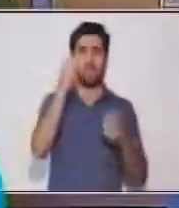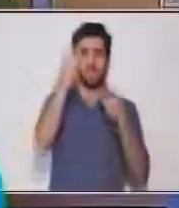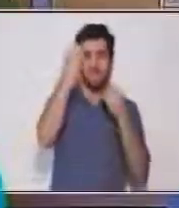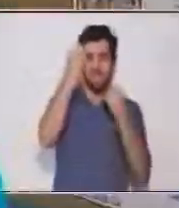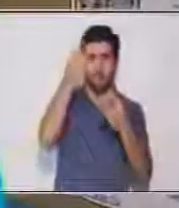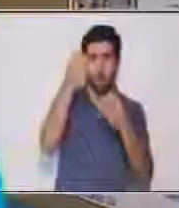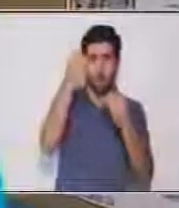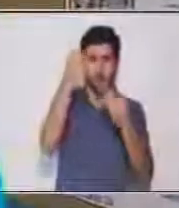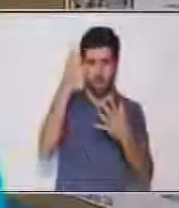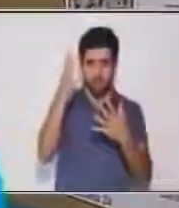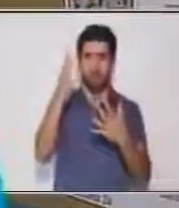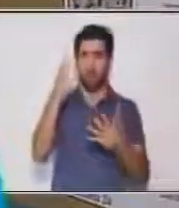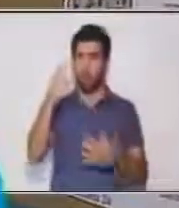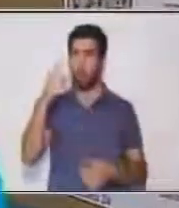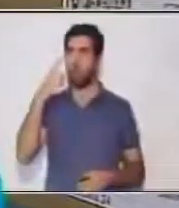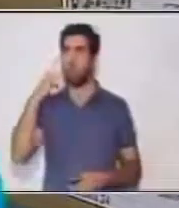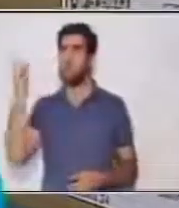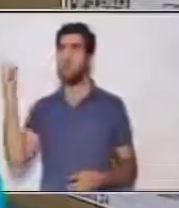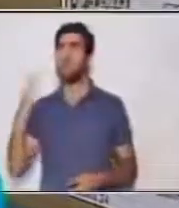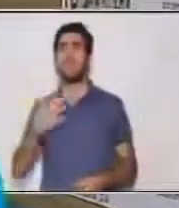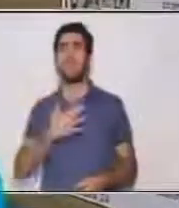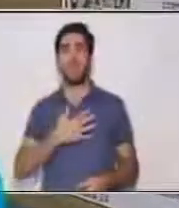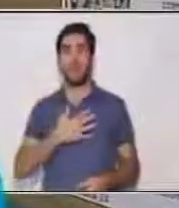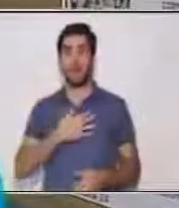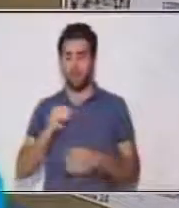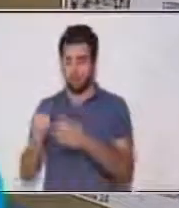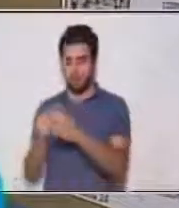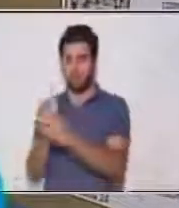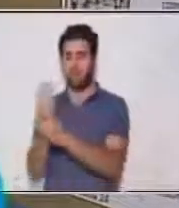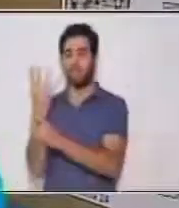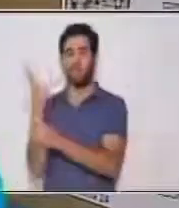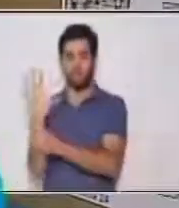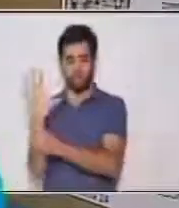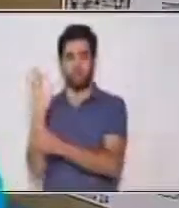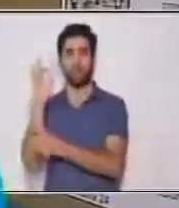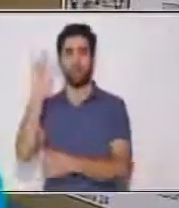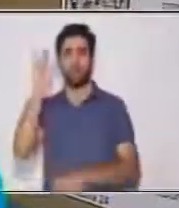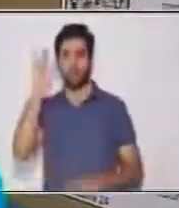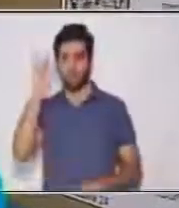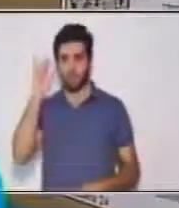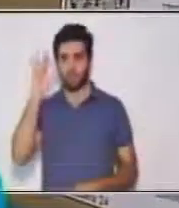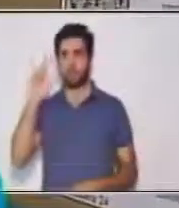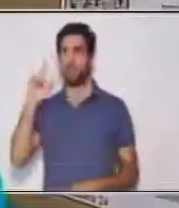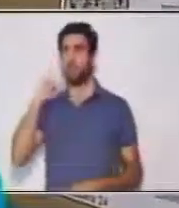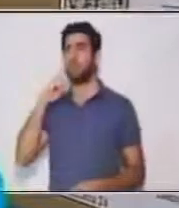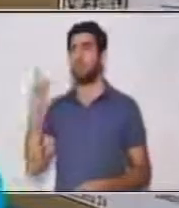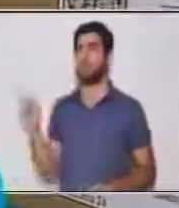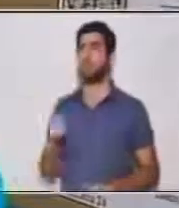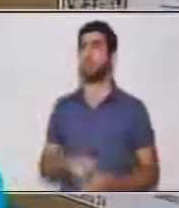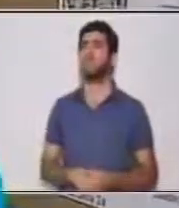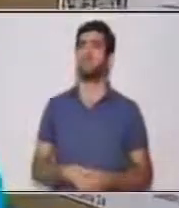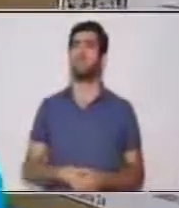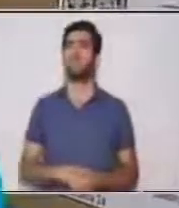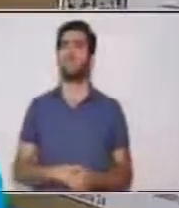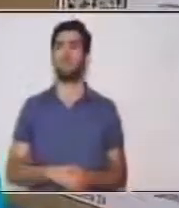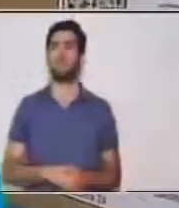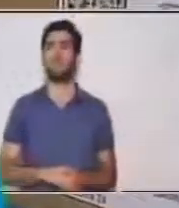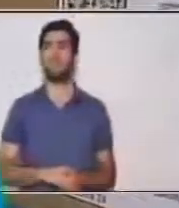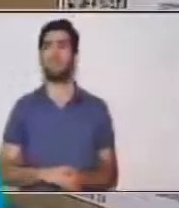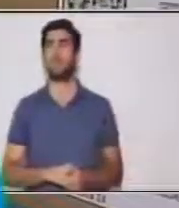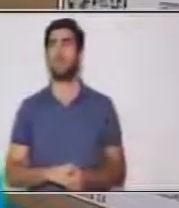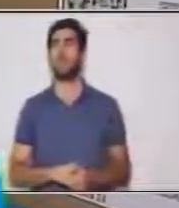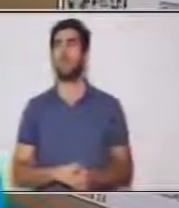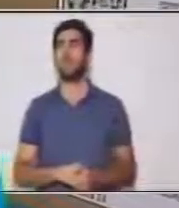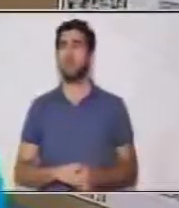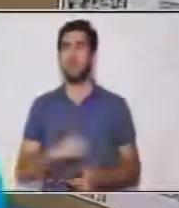informativo que se llama La monja blanca. La monja blanca. El título de mi texto es La monja blanca.